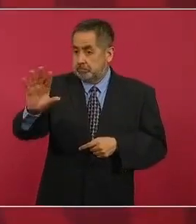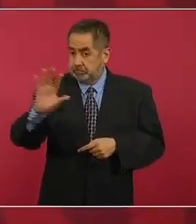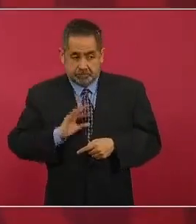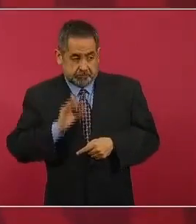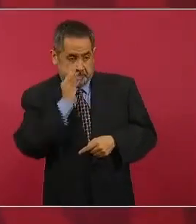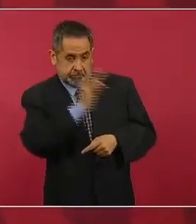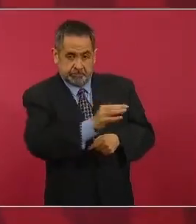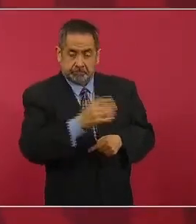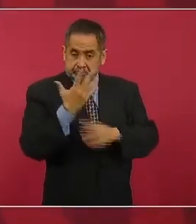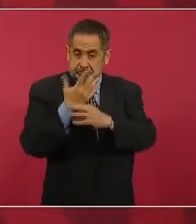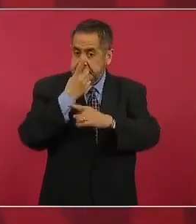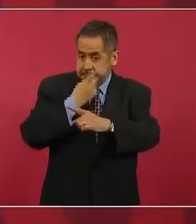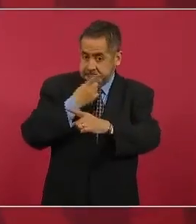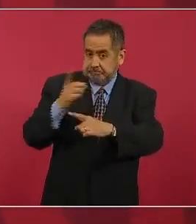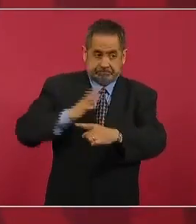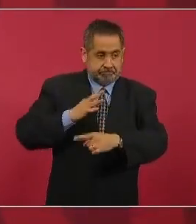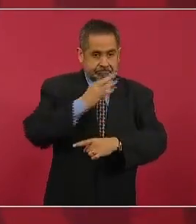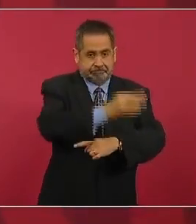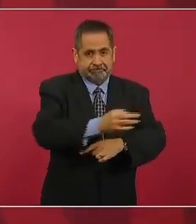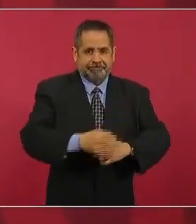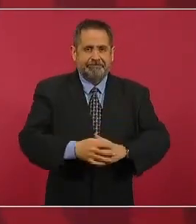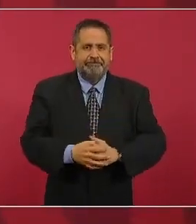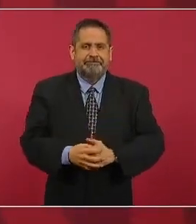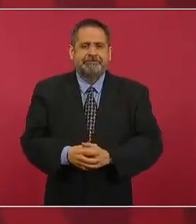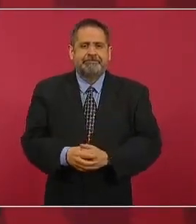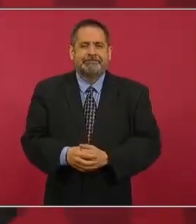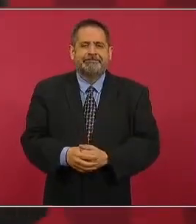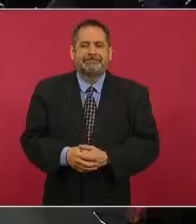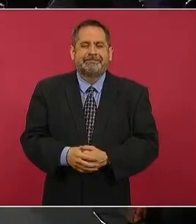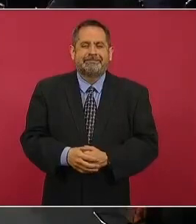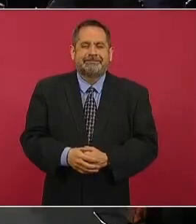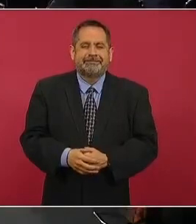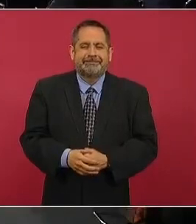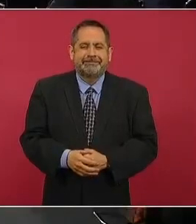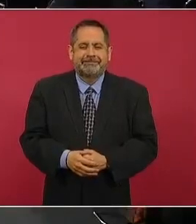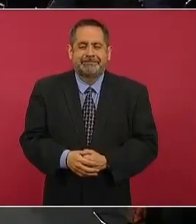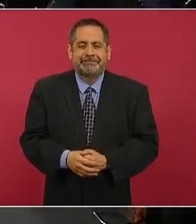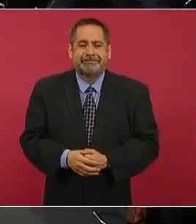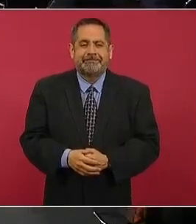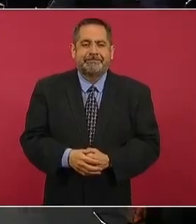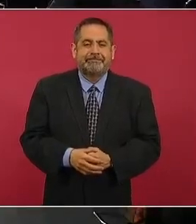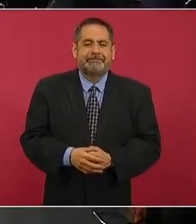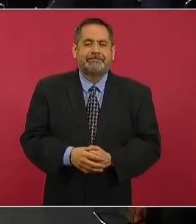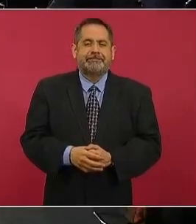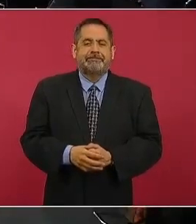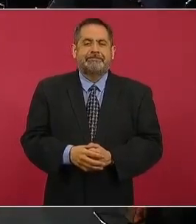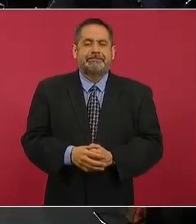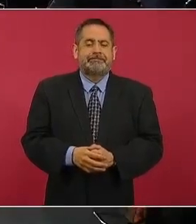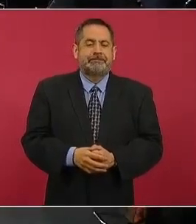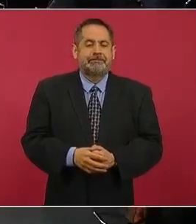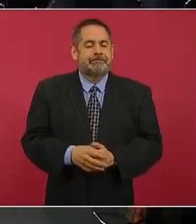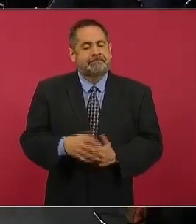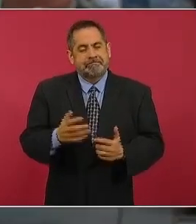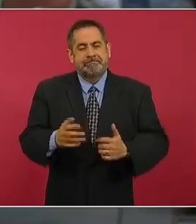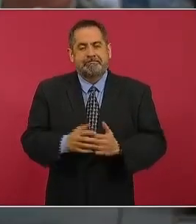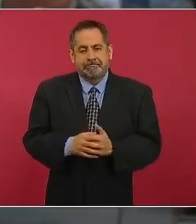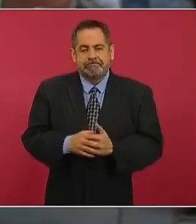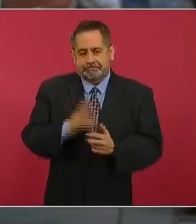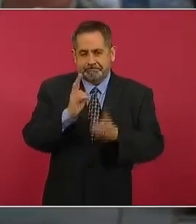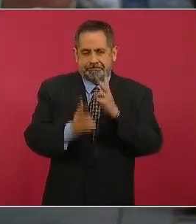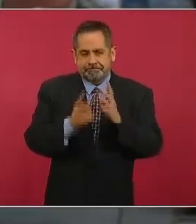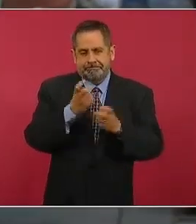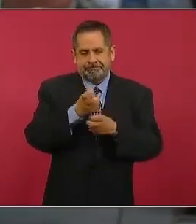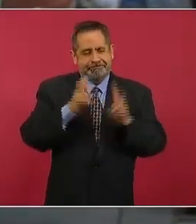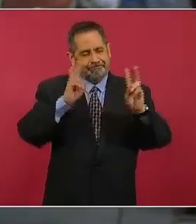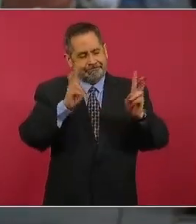de las cosas que tratamos